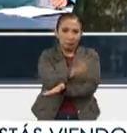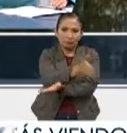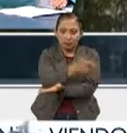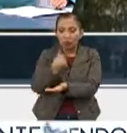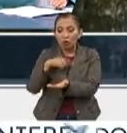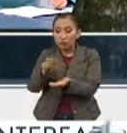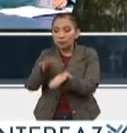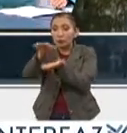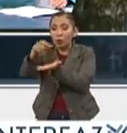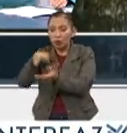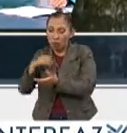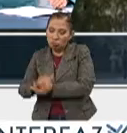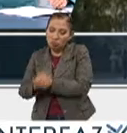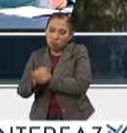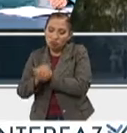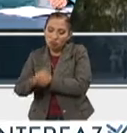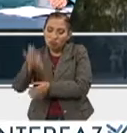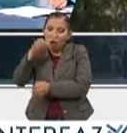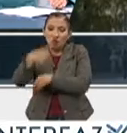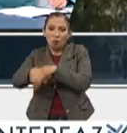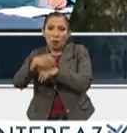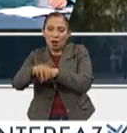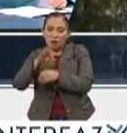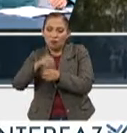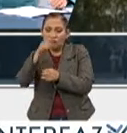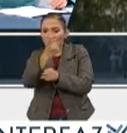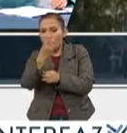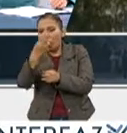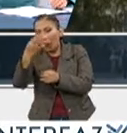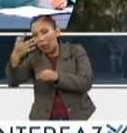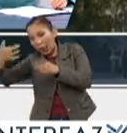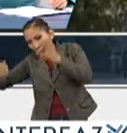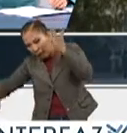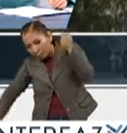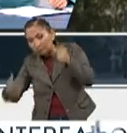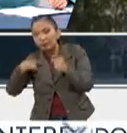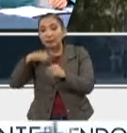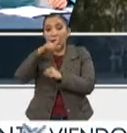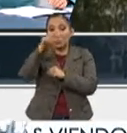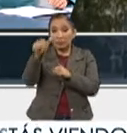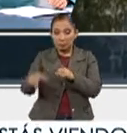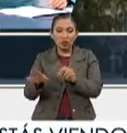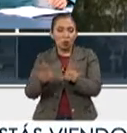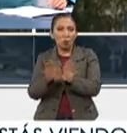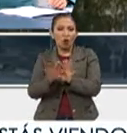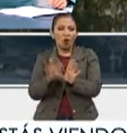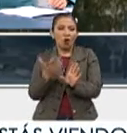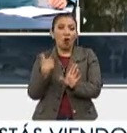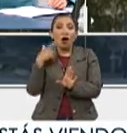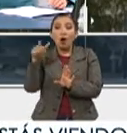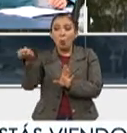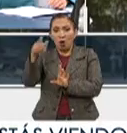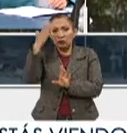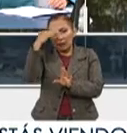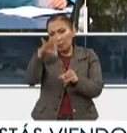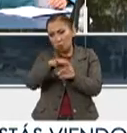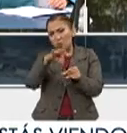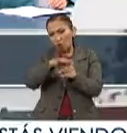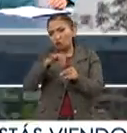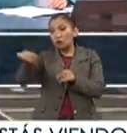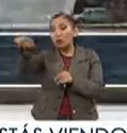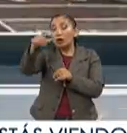hacemos un sorteo para asignarles un número y se lleva a cabo como una elección, las que conocemos, hay